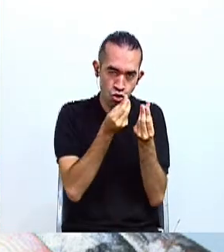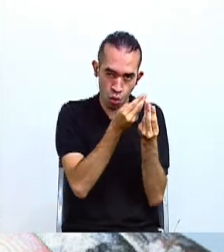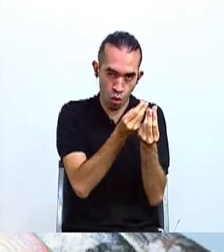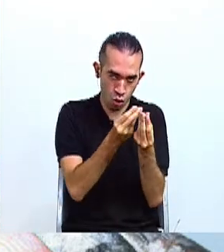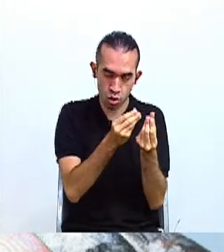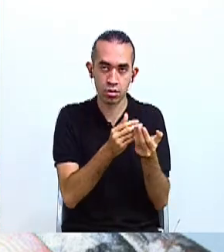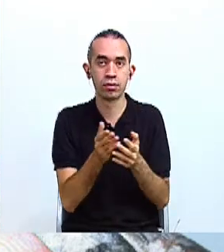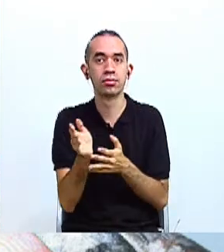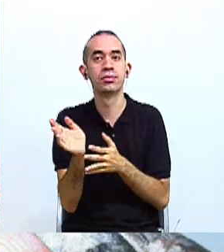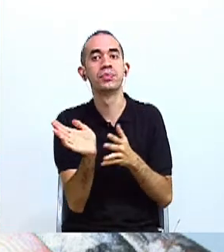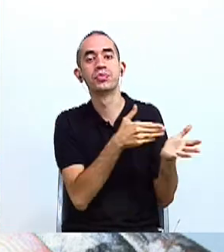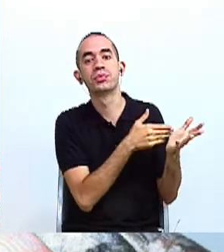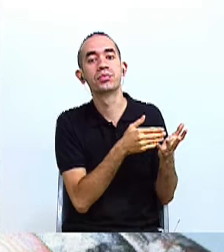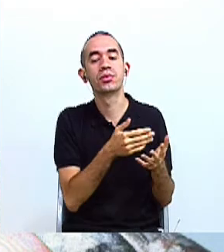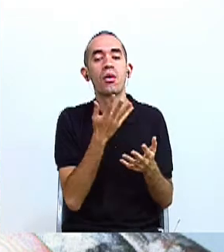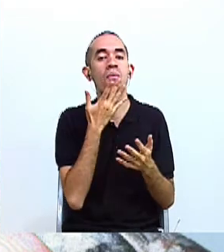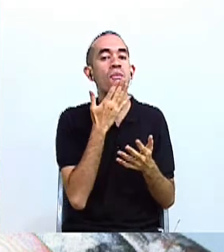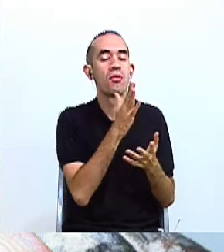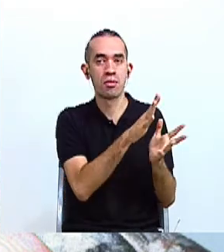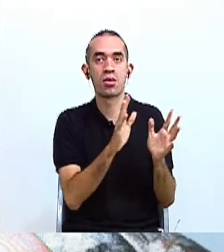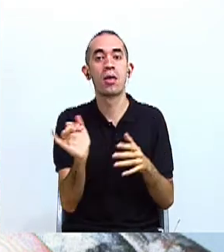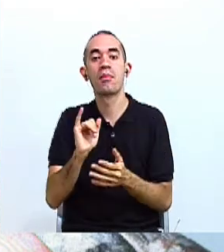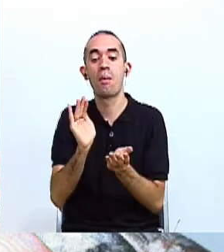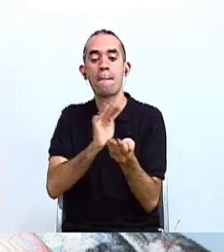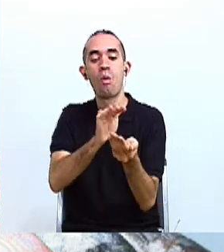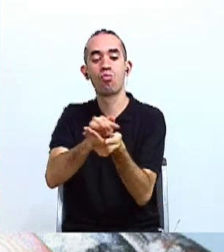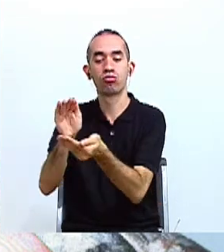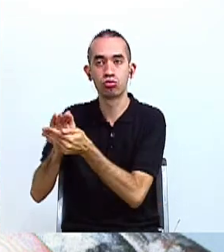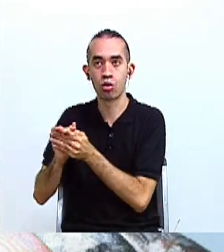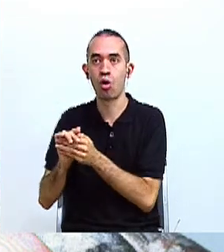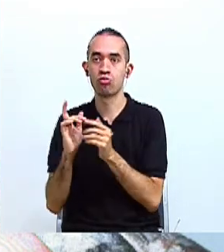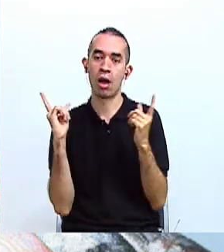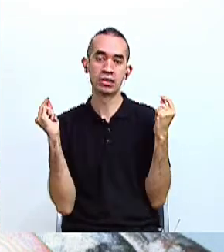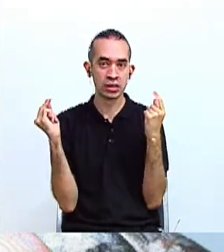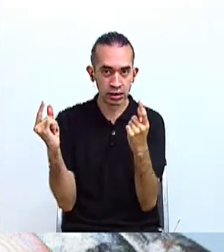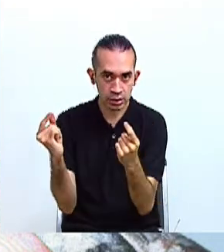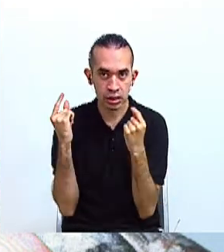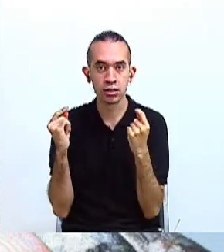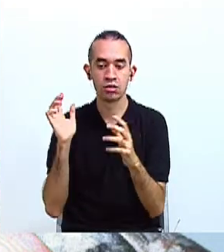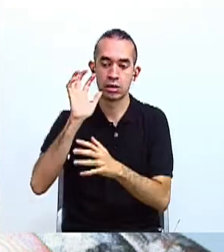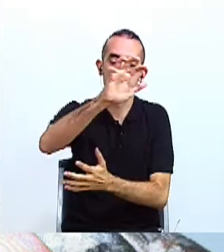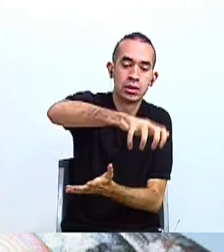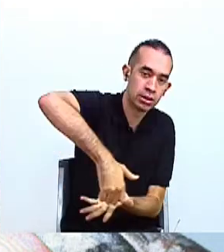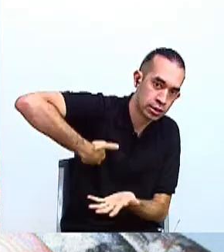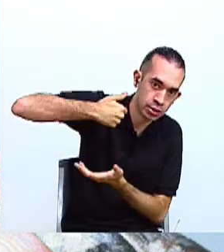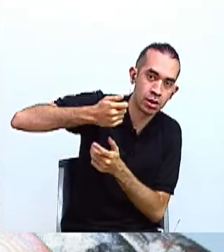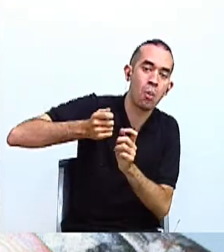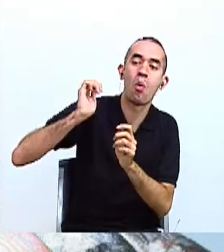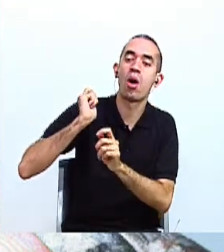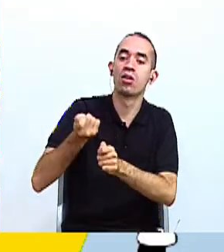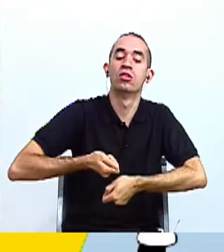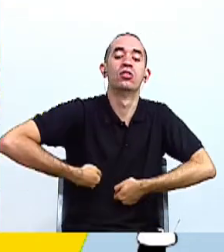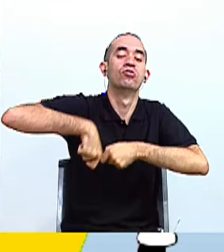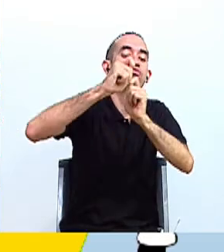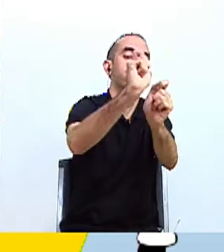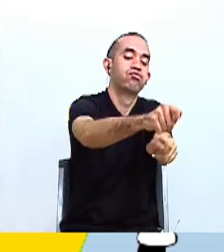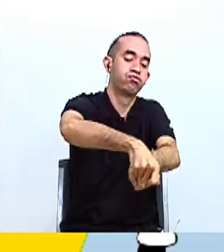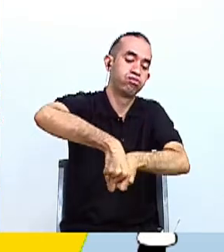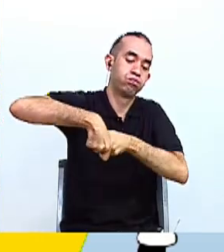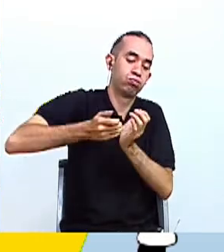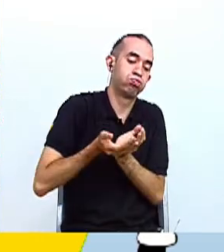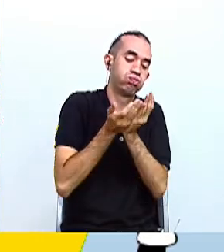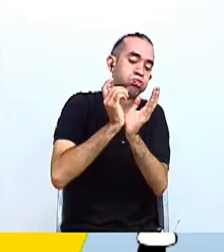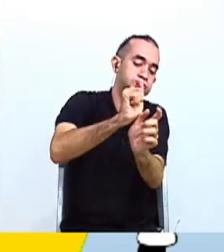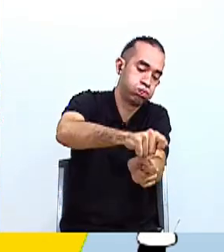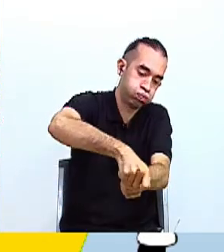moluscos, los crustáceos, fueron importantísimos para poder cubrir sus necesidades básicas, las necesidades de la vida cotidiana.